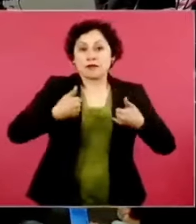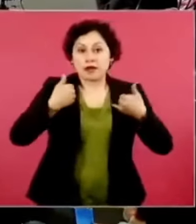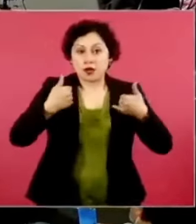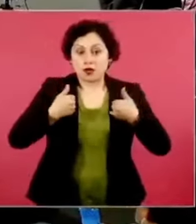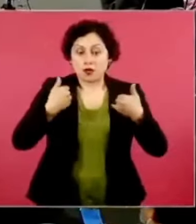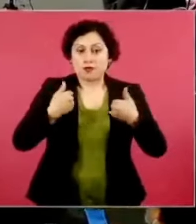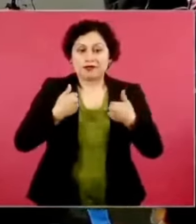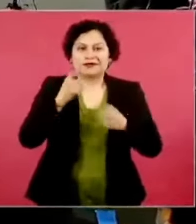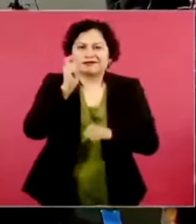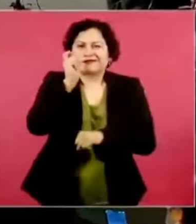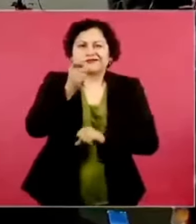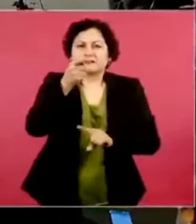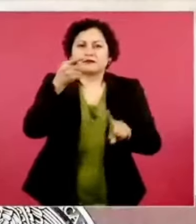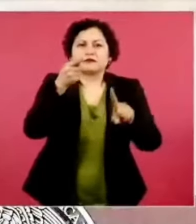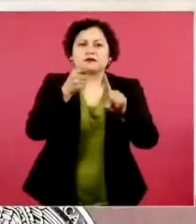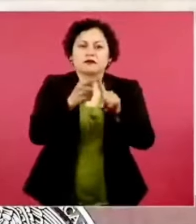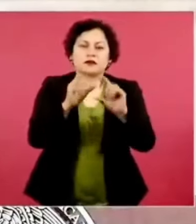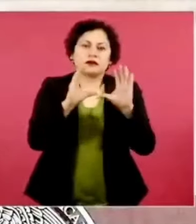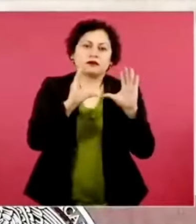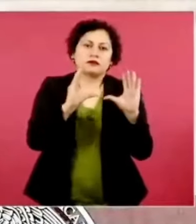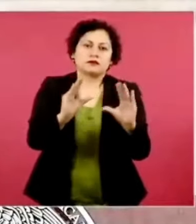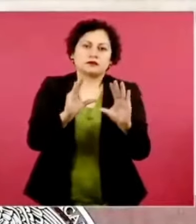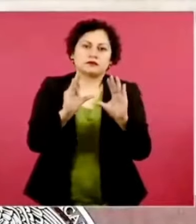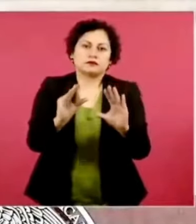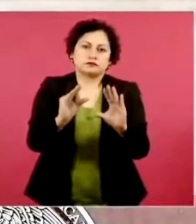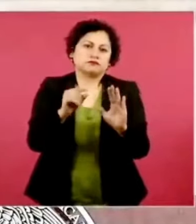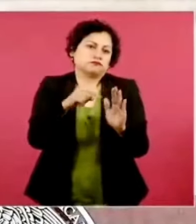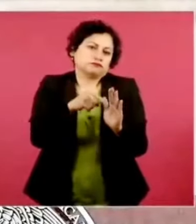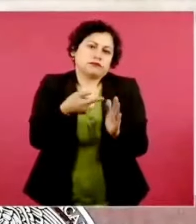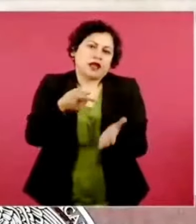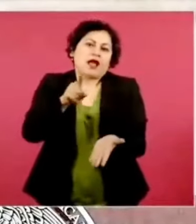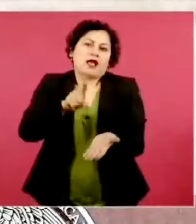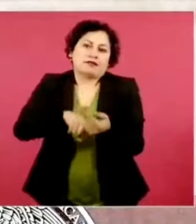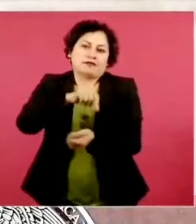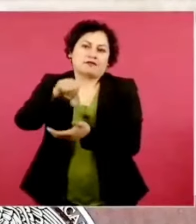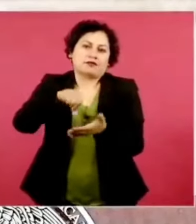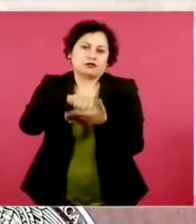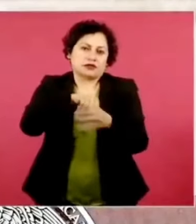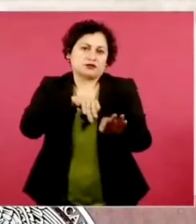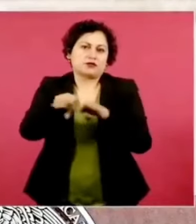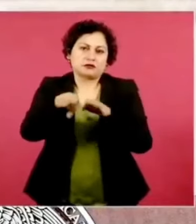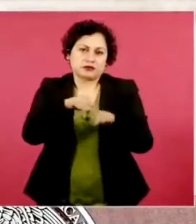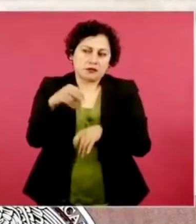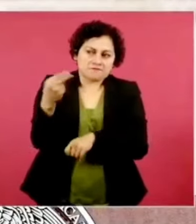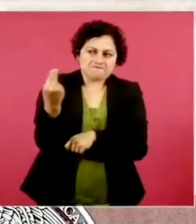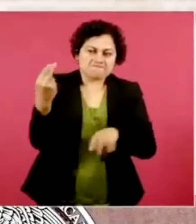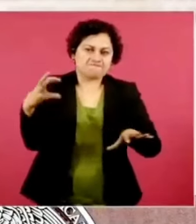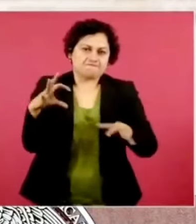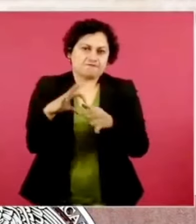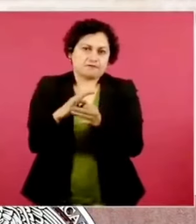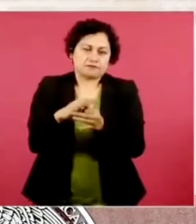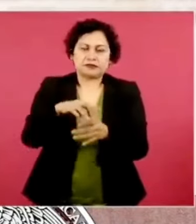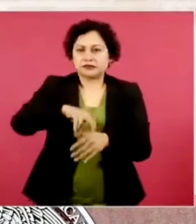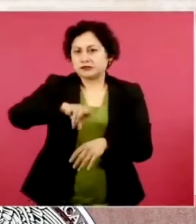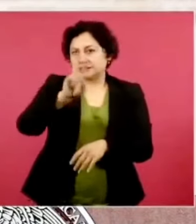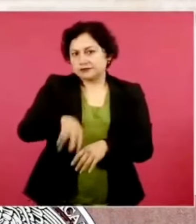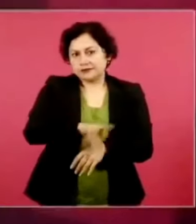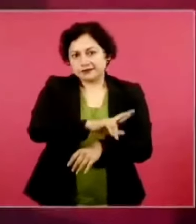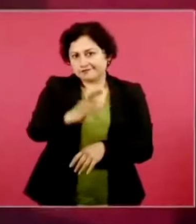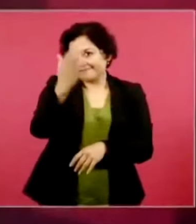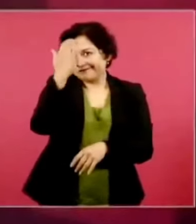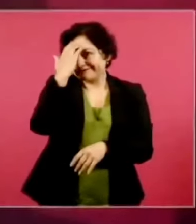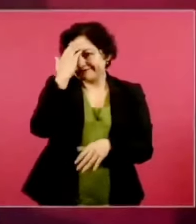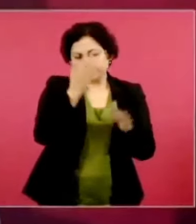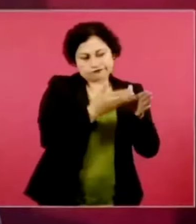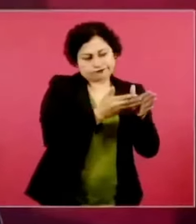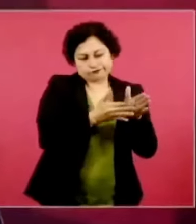capacitación, pues se requiere evidentemente de los centros de trabajo. Creo que es muy importante reconocer el compromiso que ha habido a lo largo de todo este